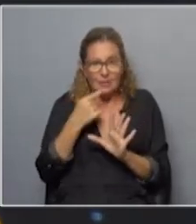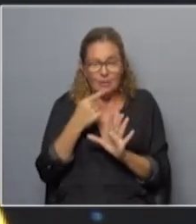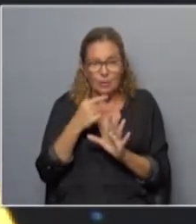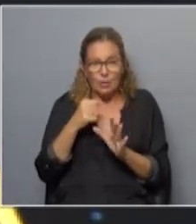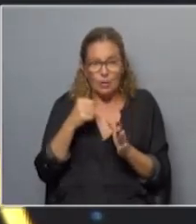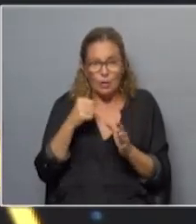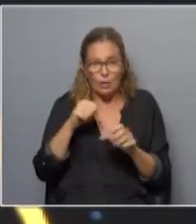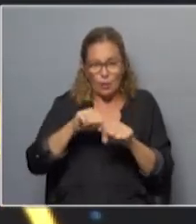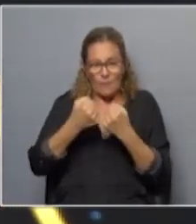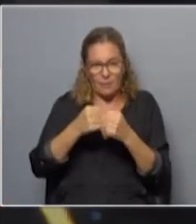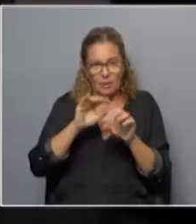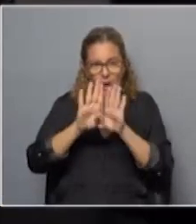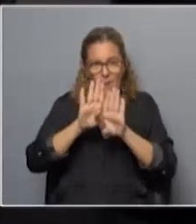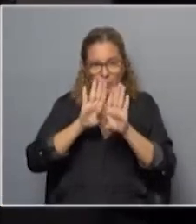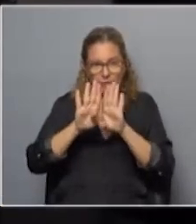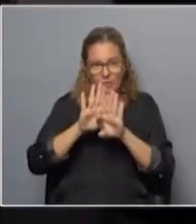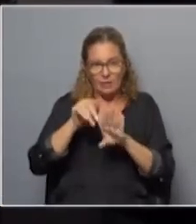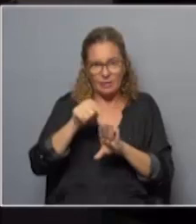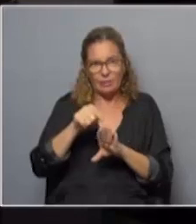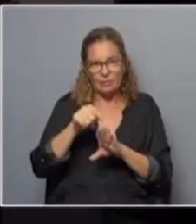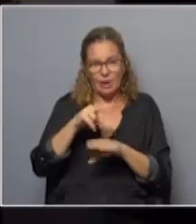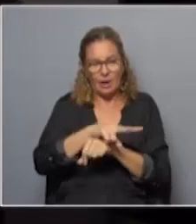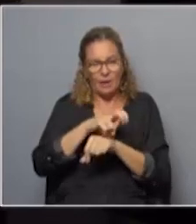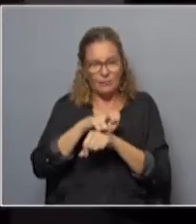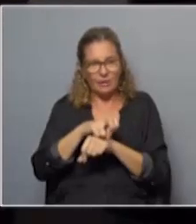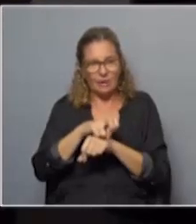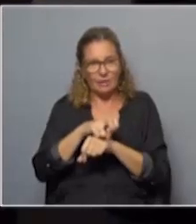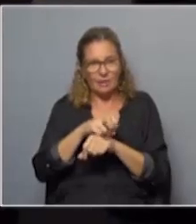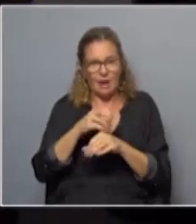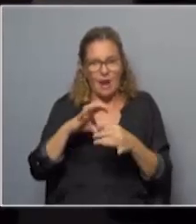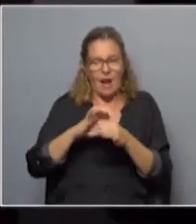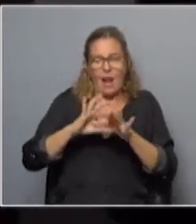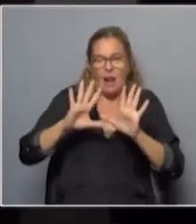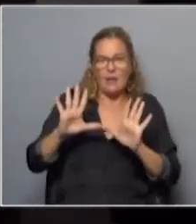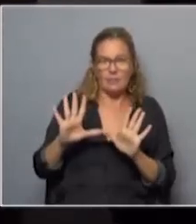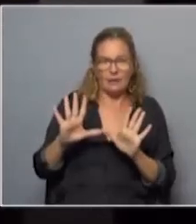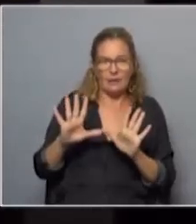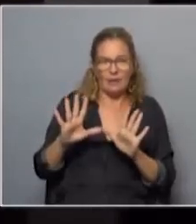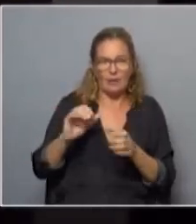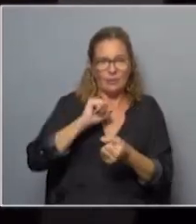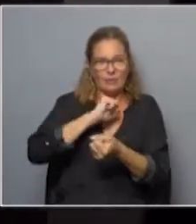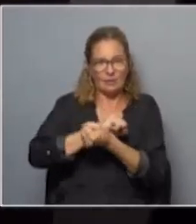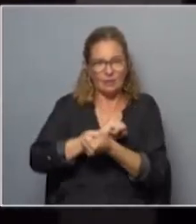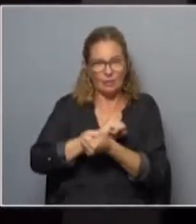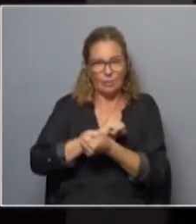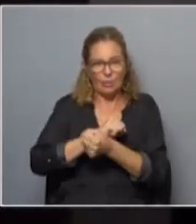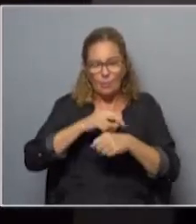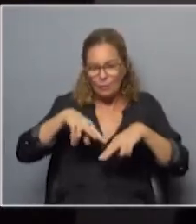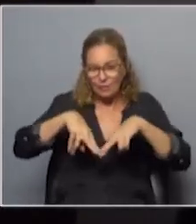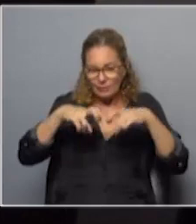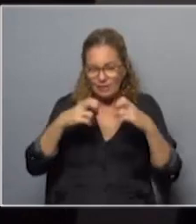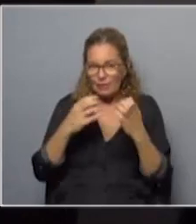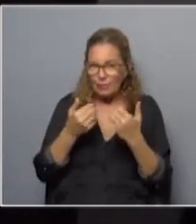rompieron la puerta esto llegó a que la fiscalía dejase libre a los detenidos e inicie una investigación